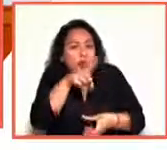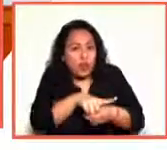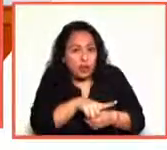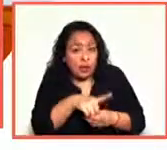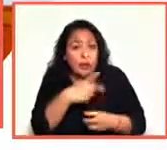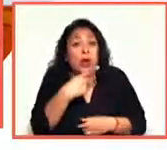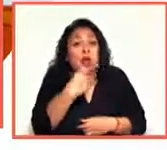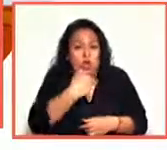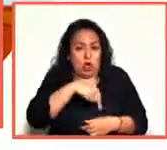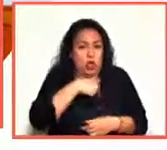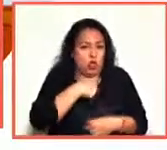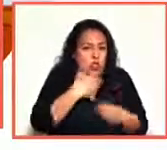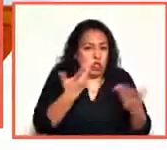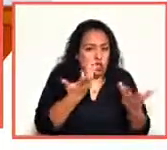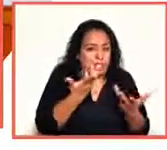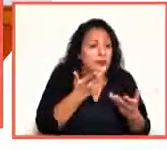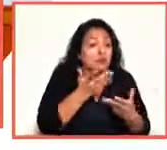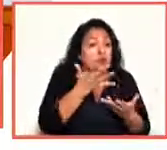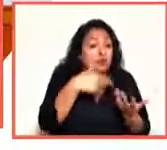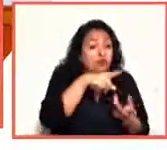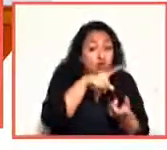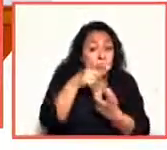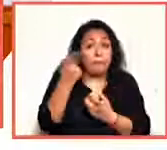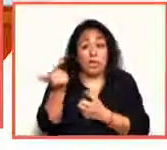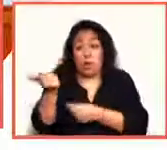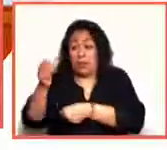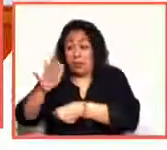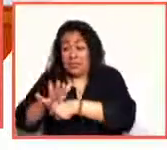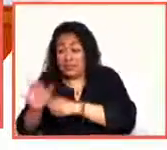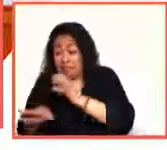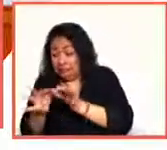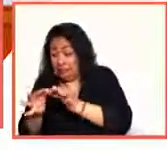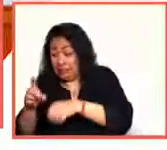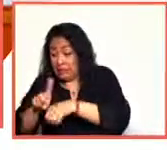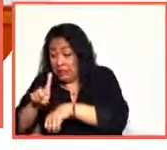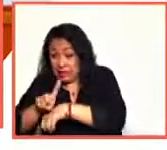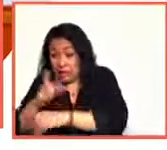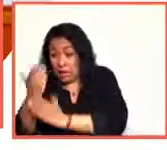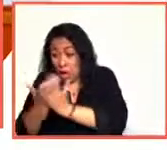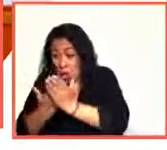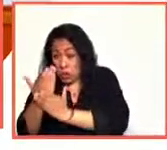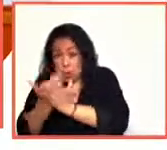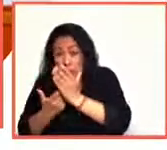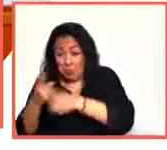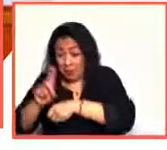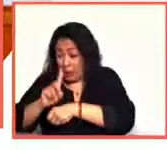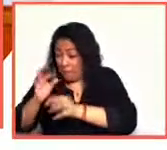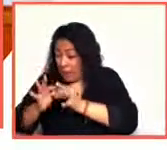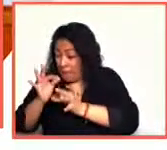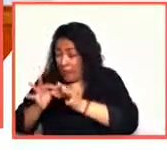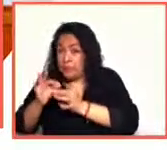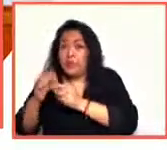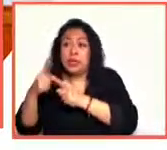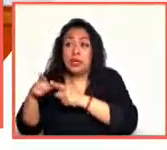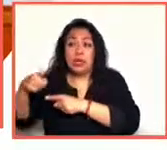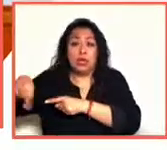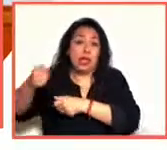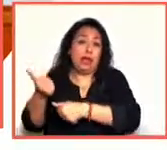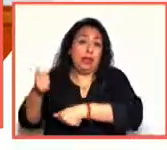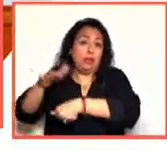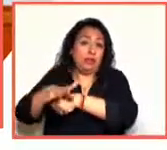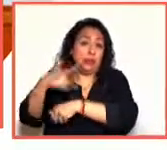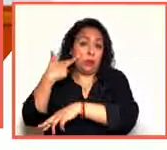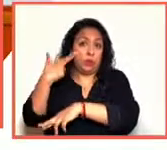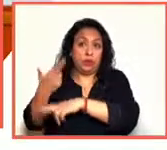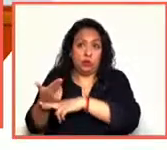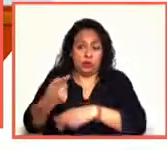que llevar la administración al día, y contablemente diciendo al día, es la administración. Ya no somos